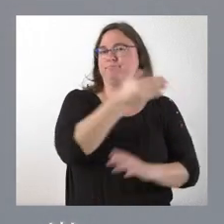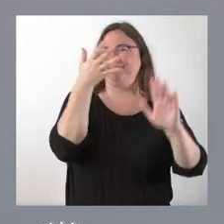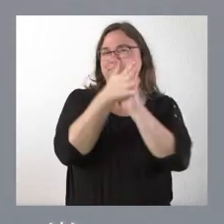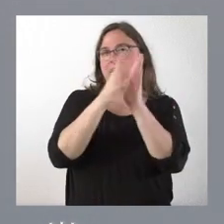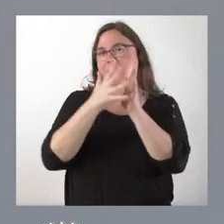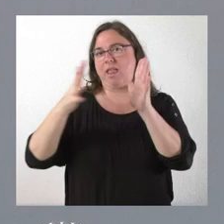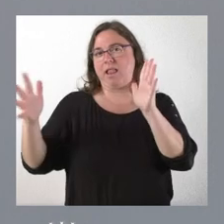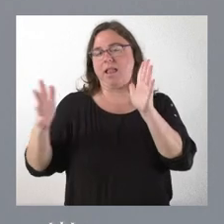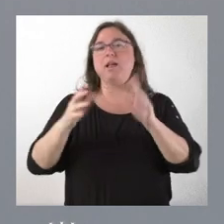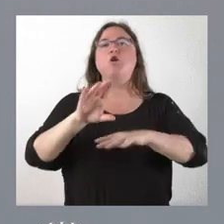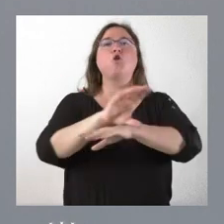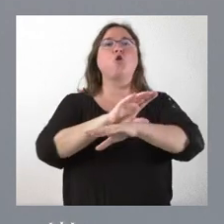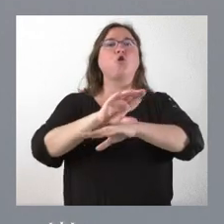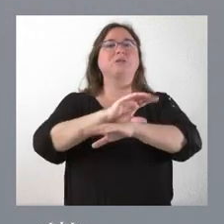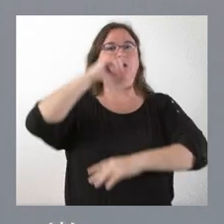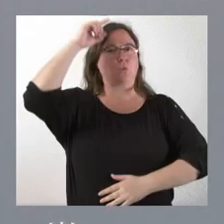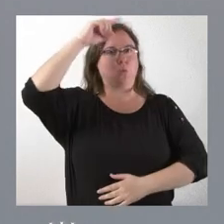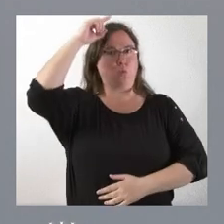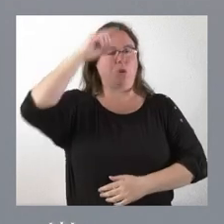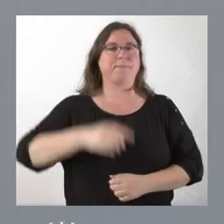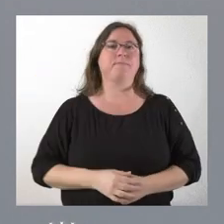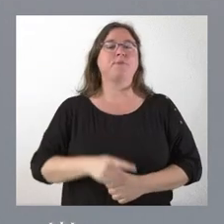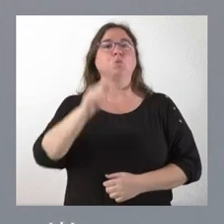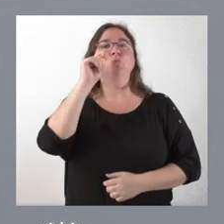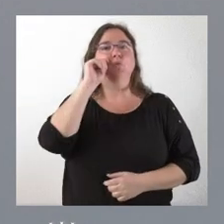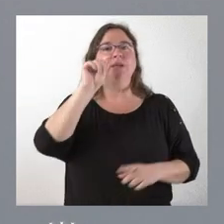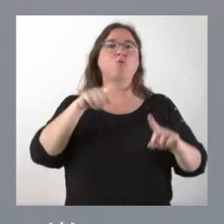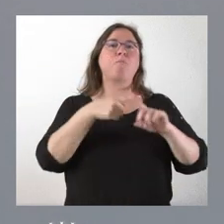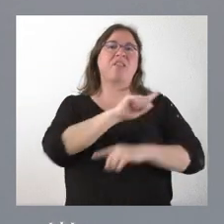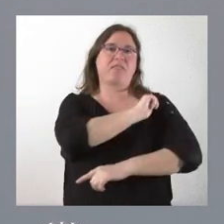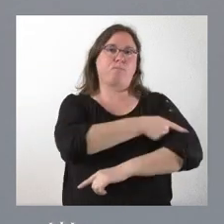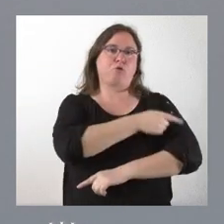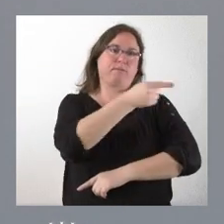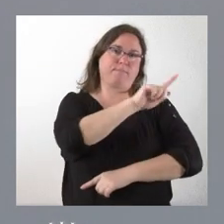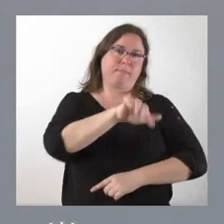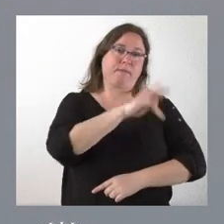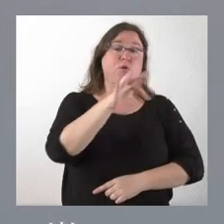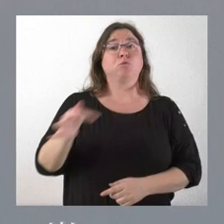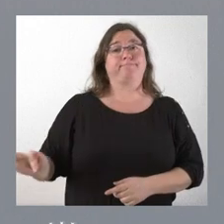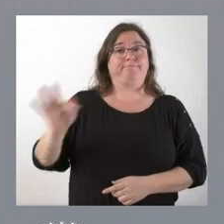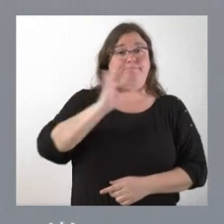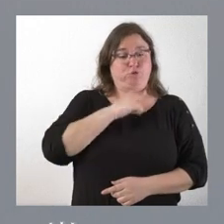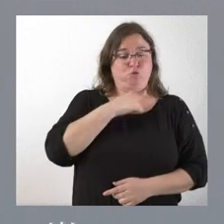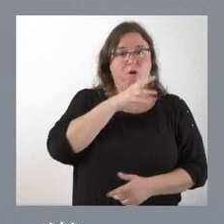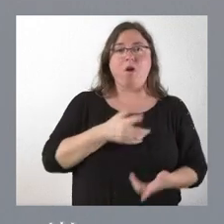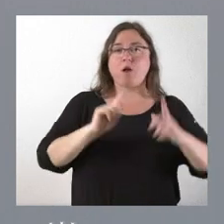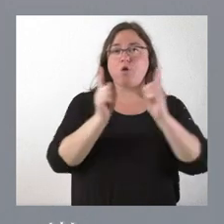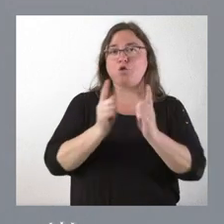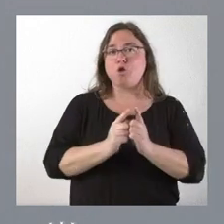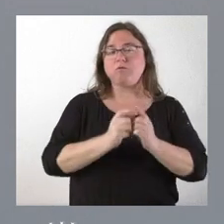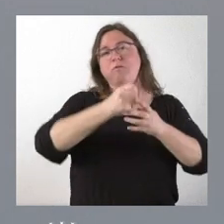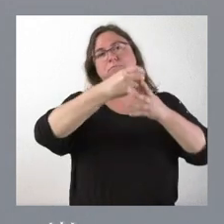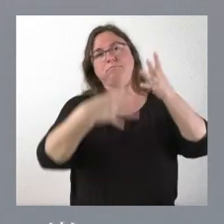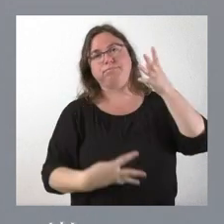extenso el consejero de Cultura, Turismo y Deportes. Yo relataré, si quiera brevemente, el resto